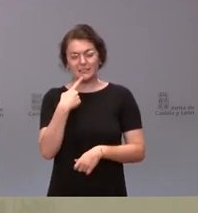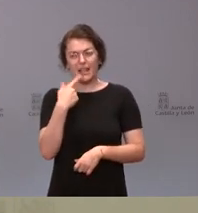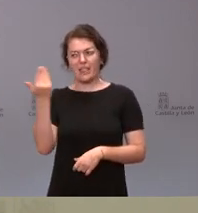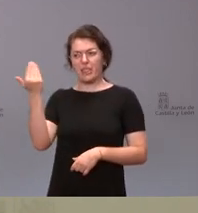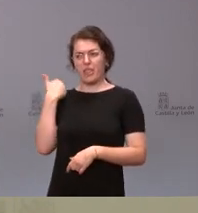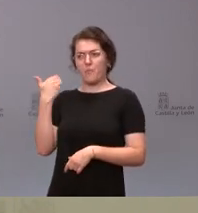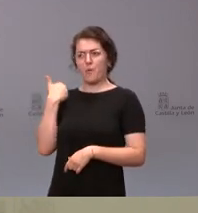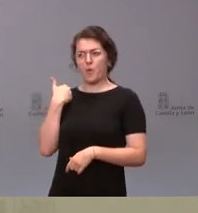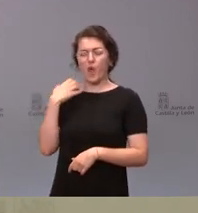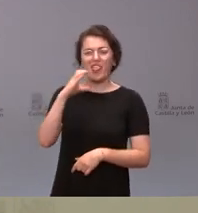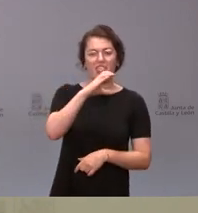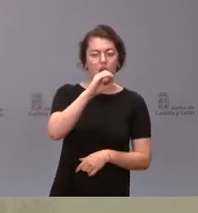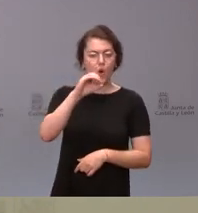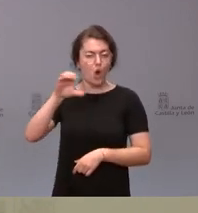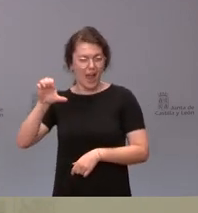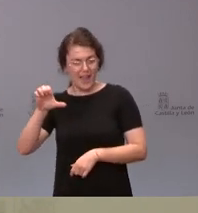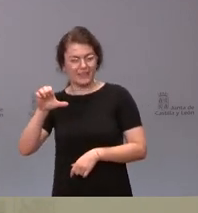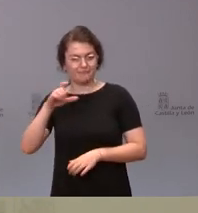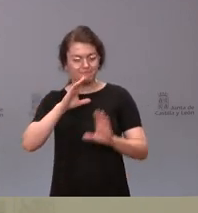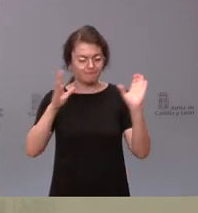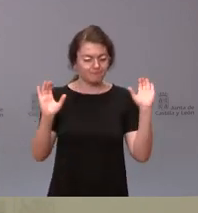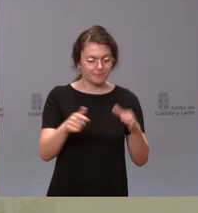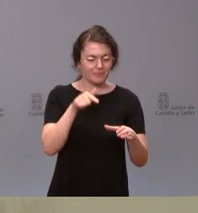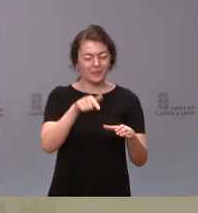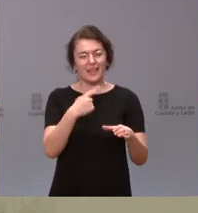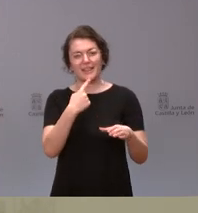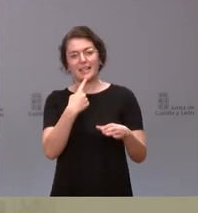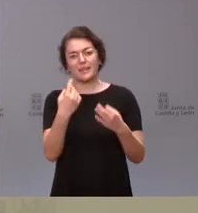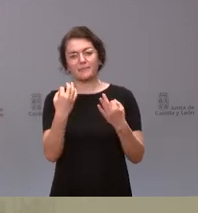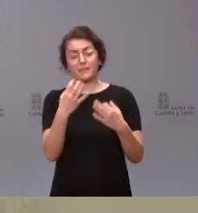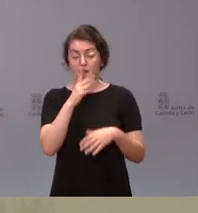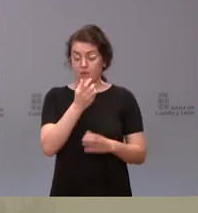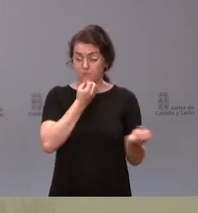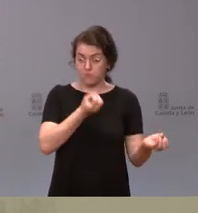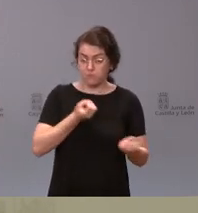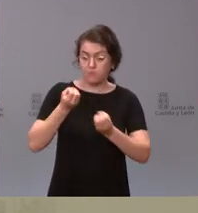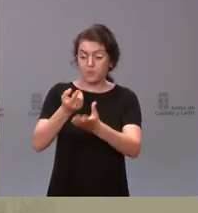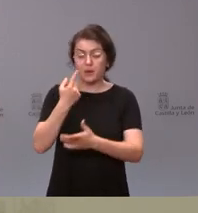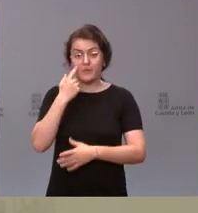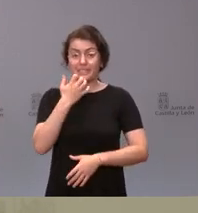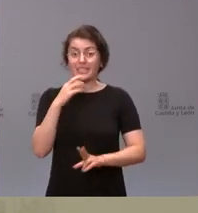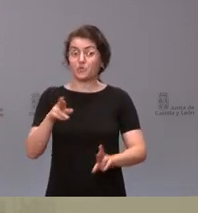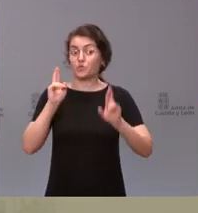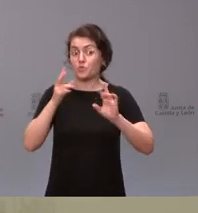poco COE y plantean se lo traslado para ver si con esta y suerte